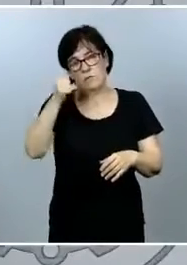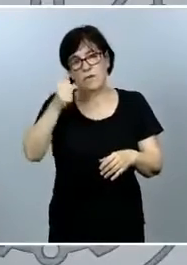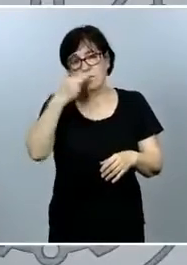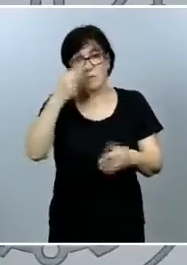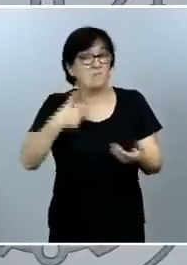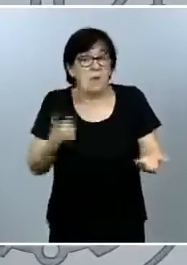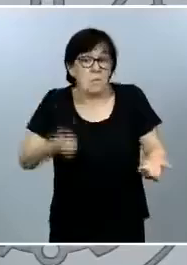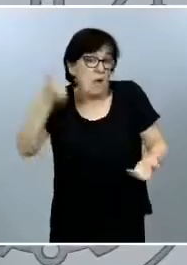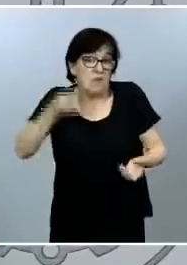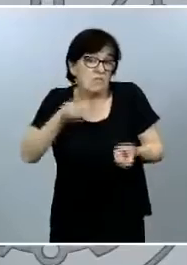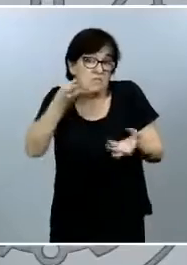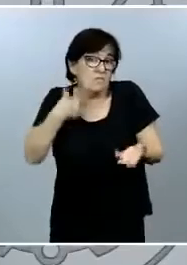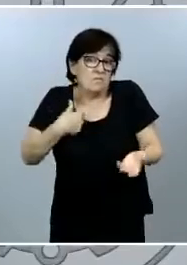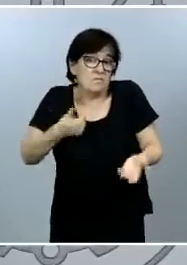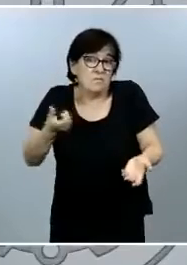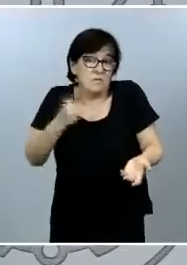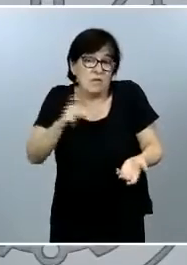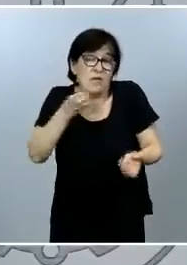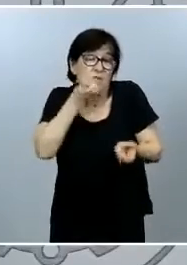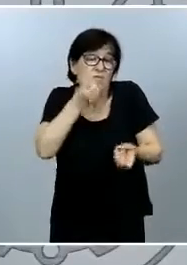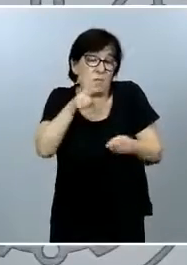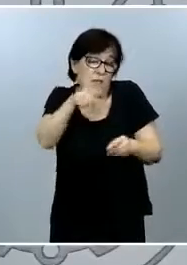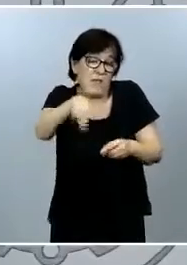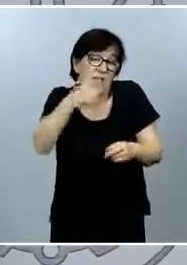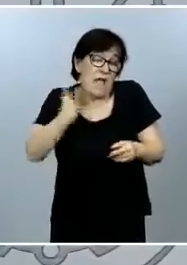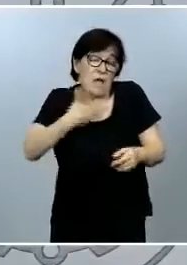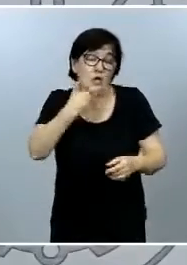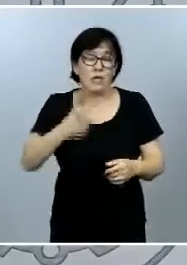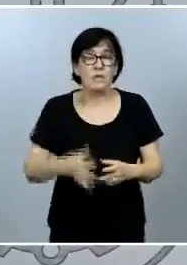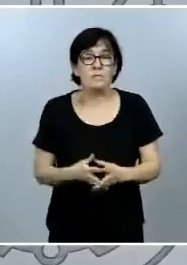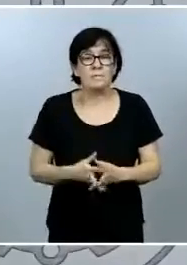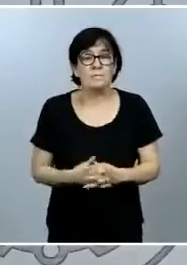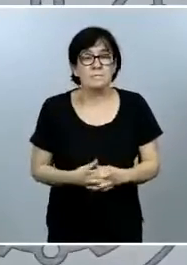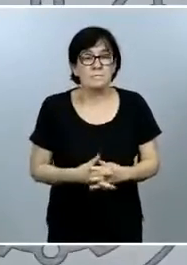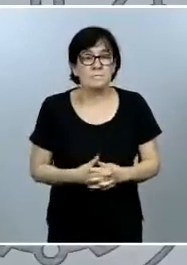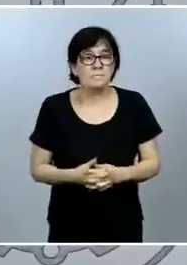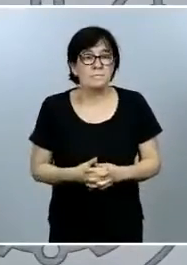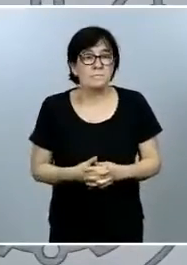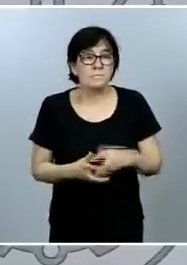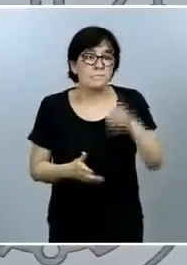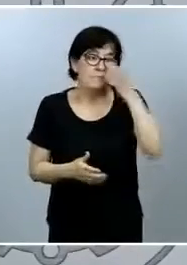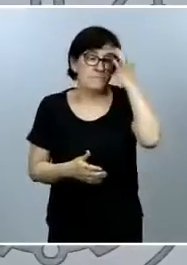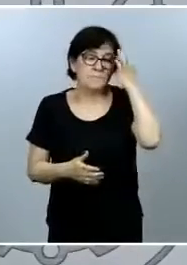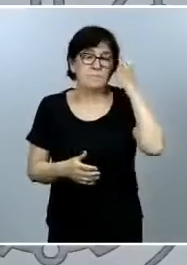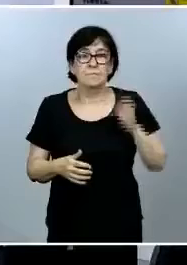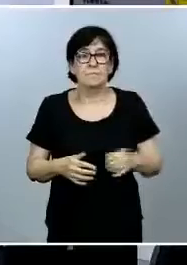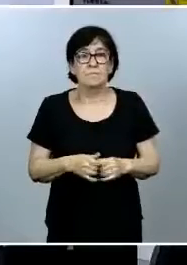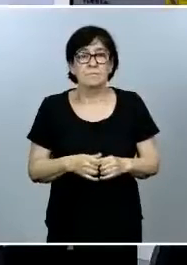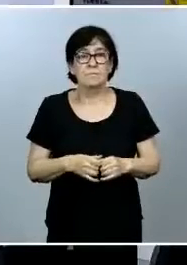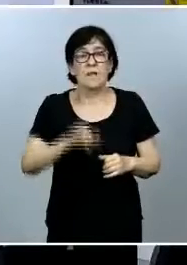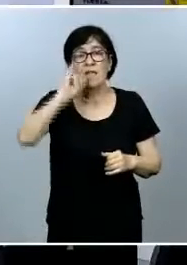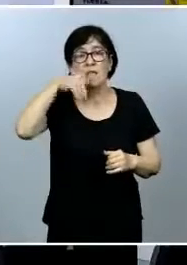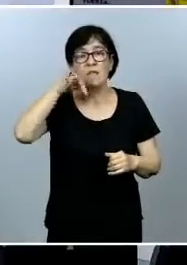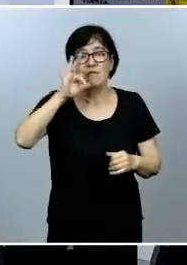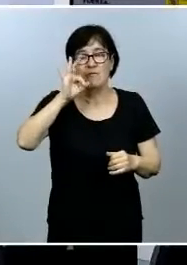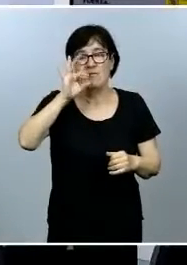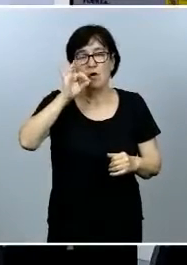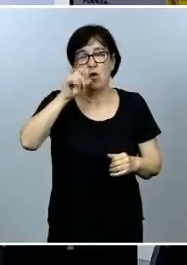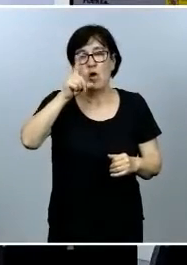puedo añadir a la información que ustedes ya conocen Es el turno ahora de Infolibre adelante